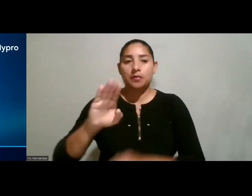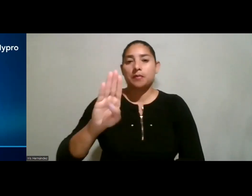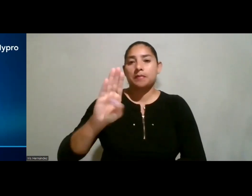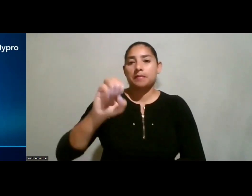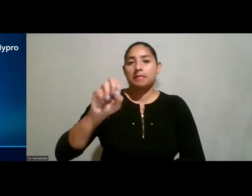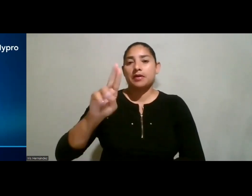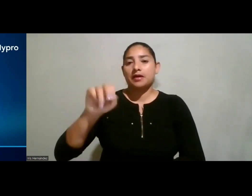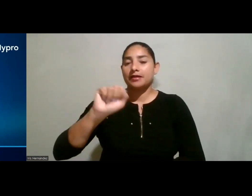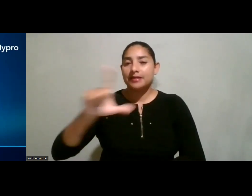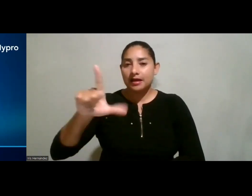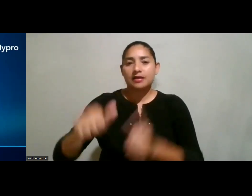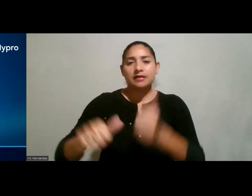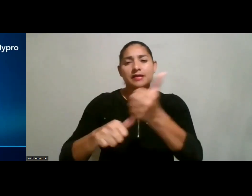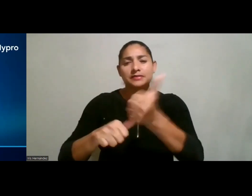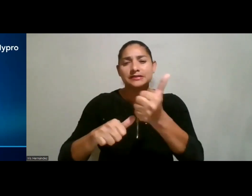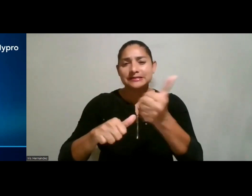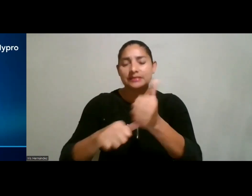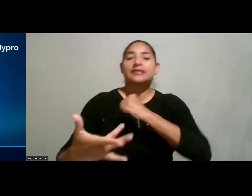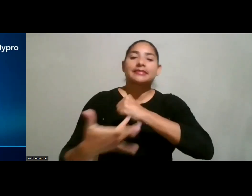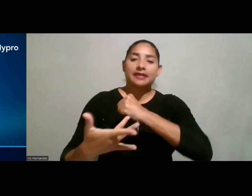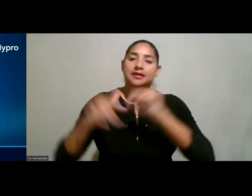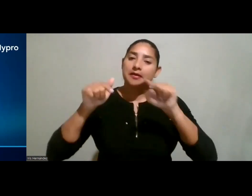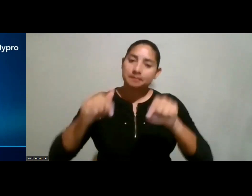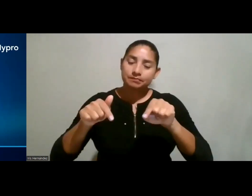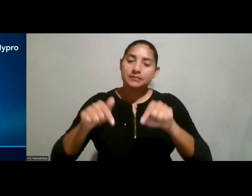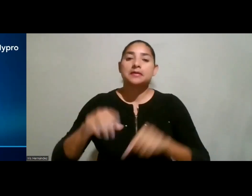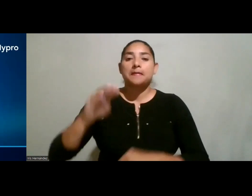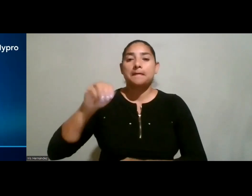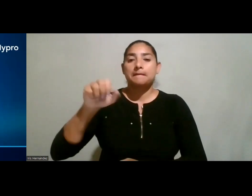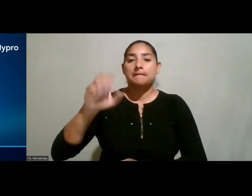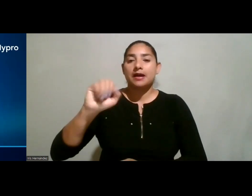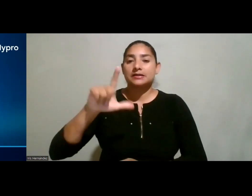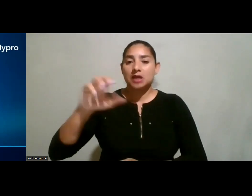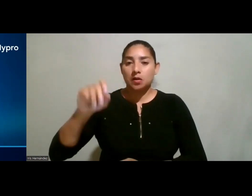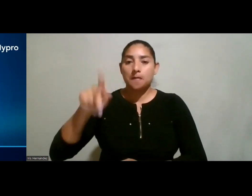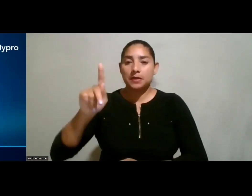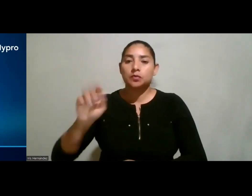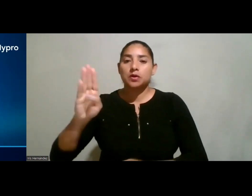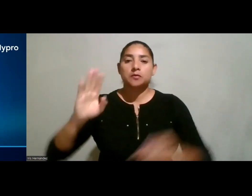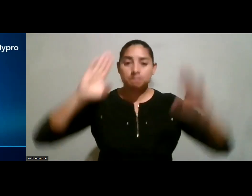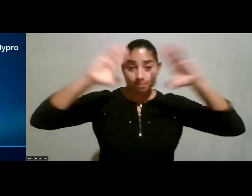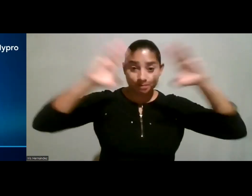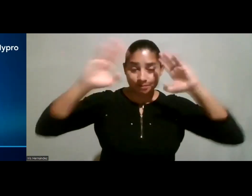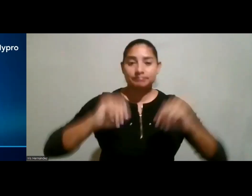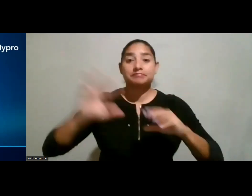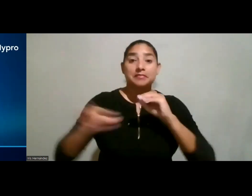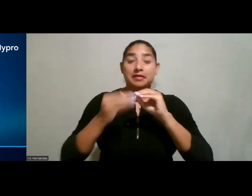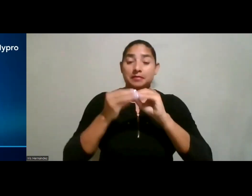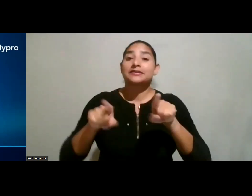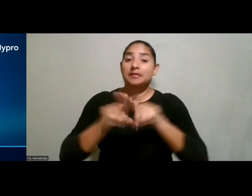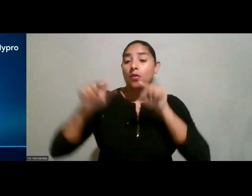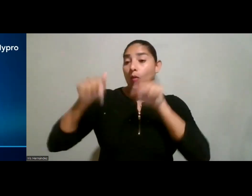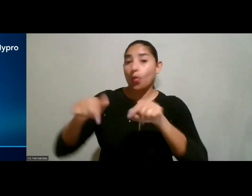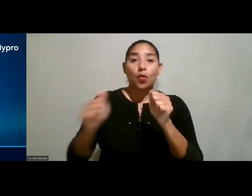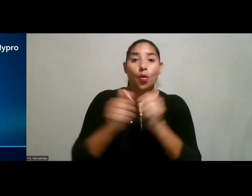en la parte técnica de este conversatorio y Marcelo Prieto Murillo quien les saluda. Además hoy contamos